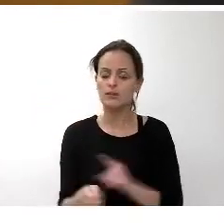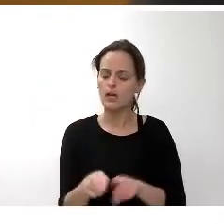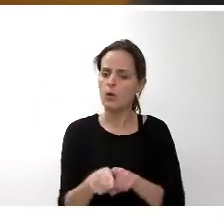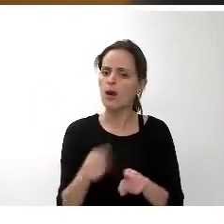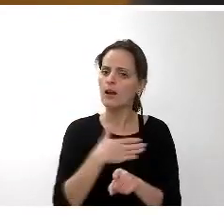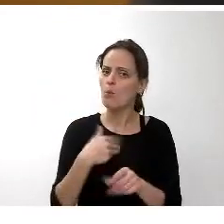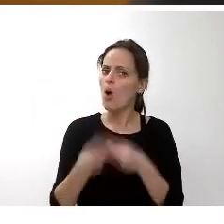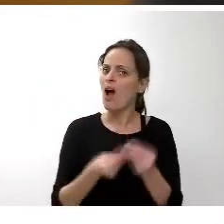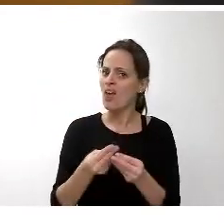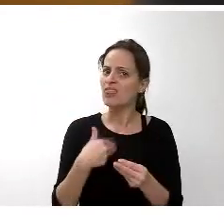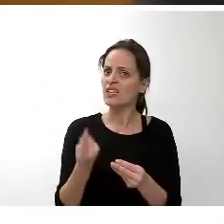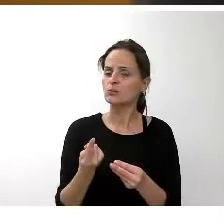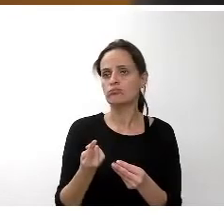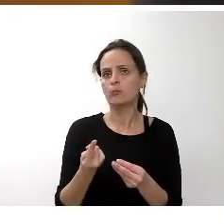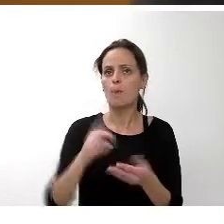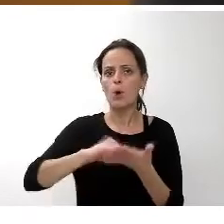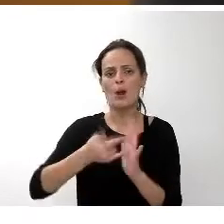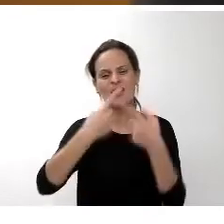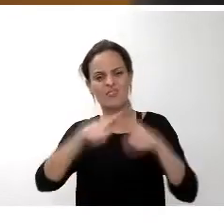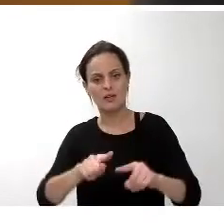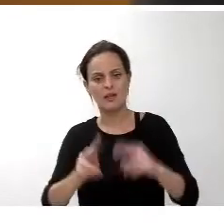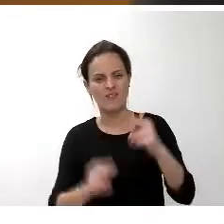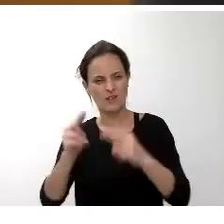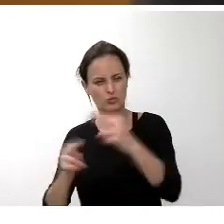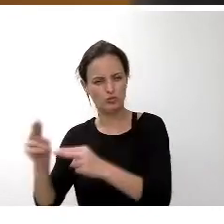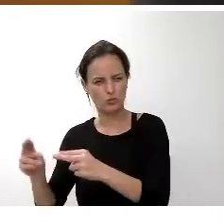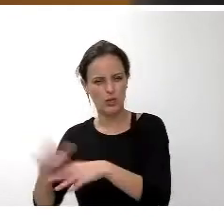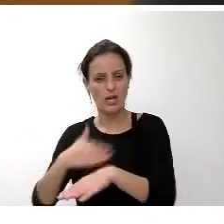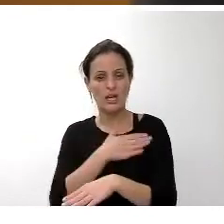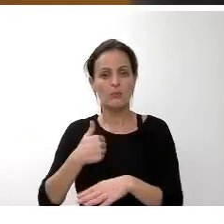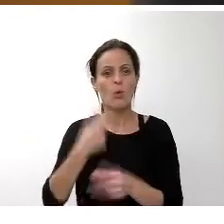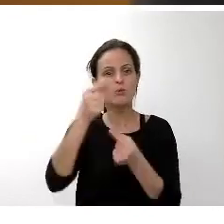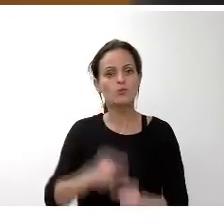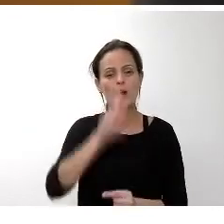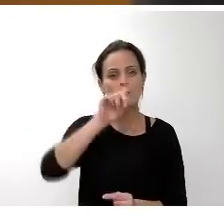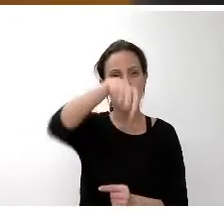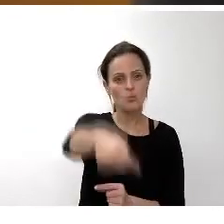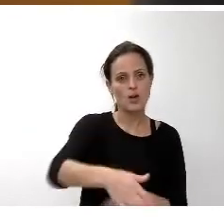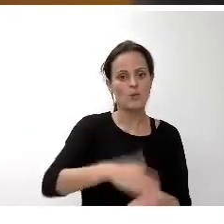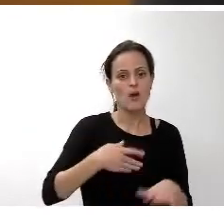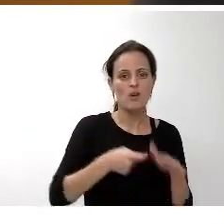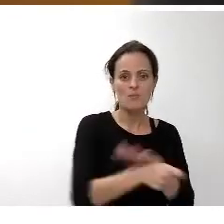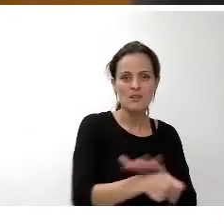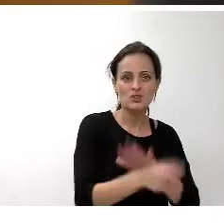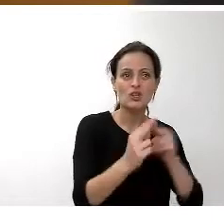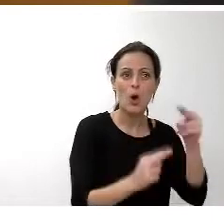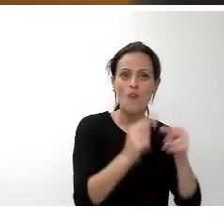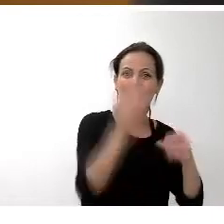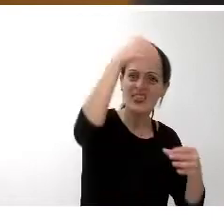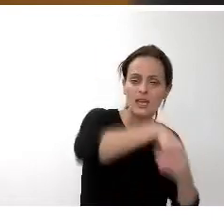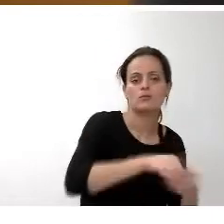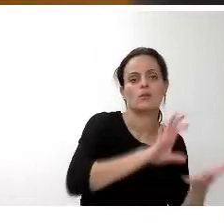y cuentan ya con dotación presupuestaria para el año que viene 560.000 para redacción de proyecto inicio de la obra del Febles Campos